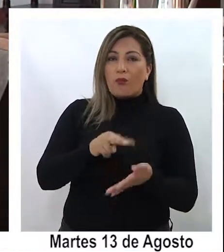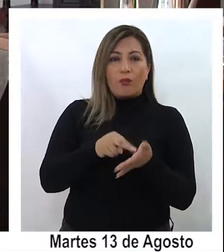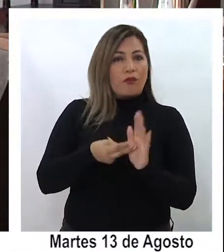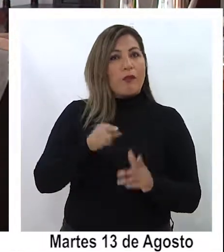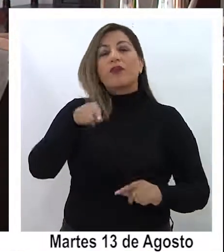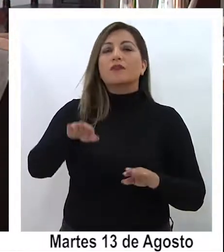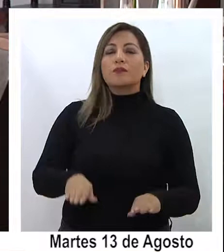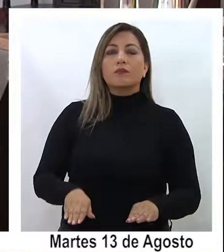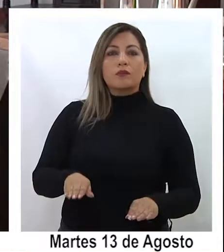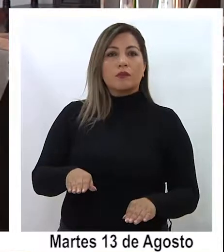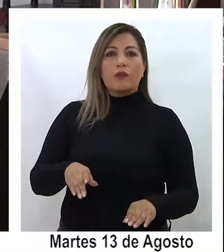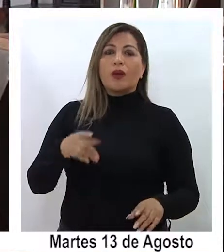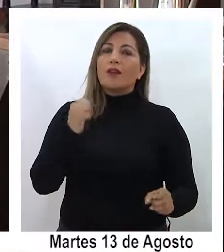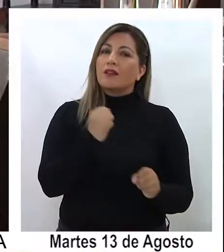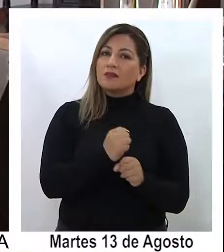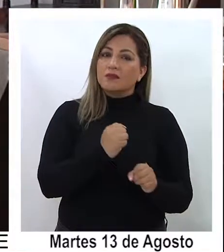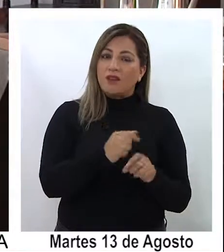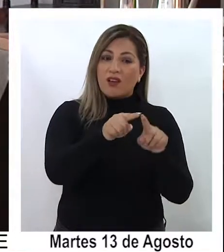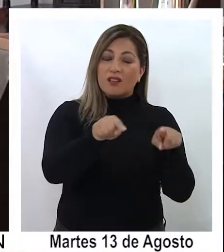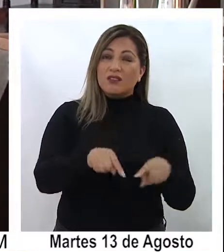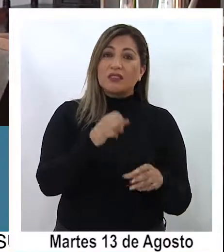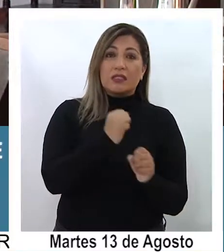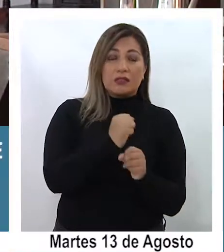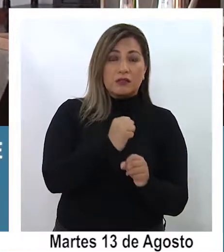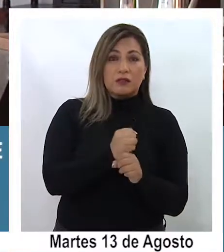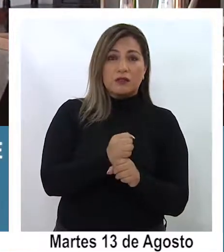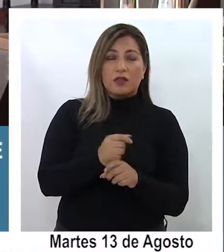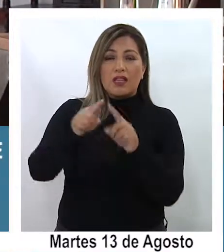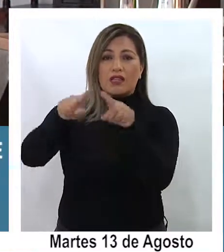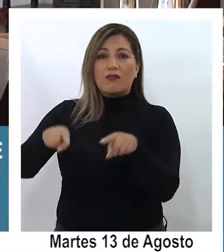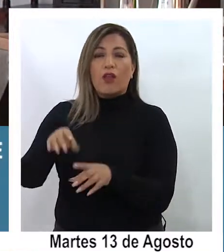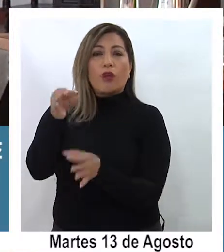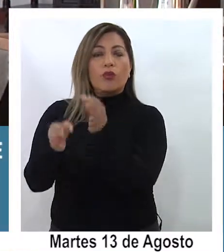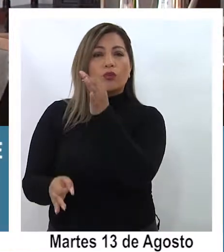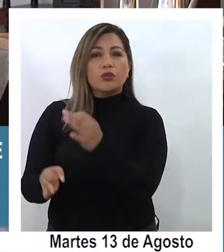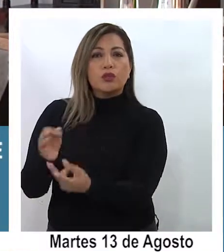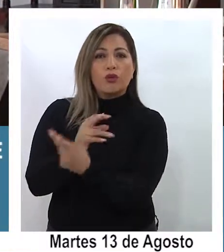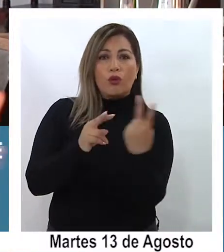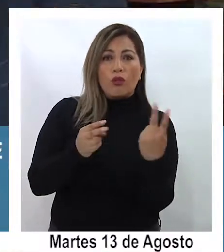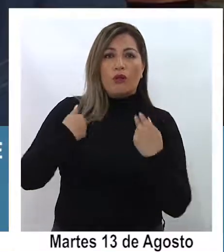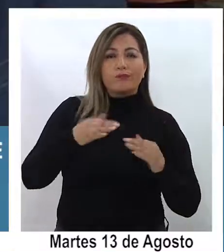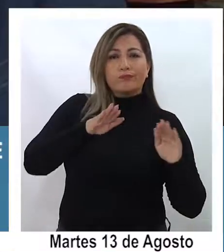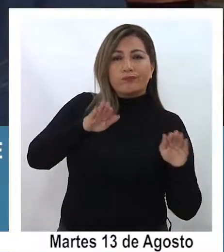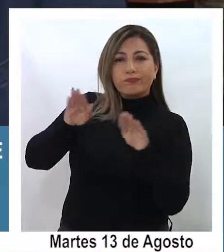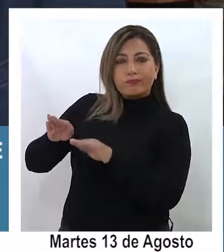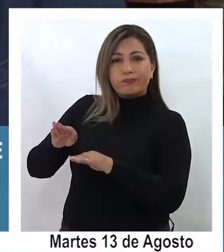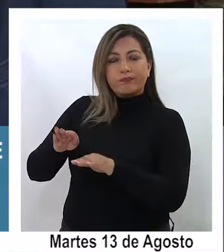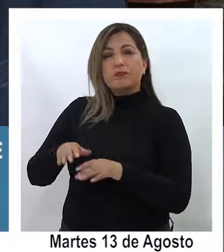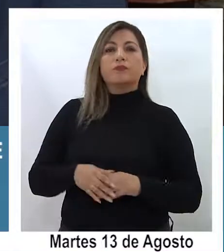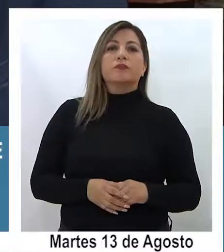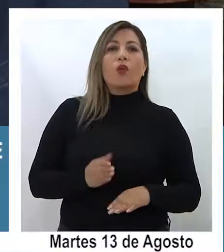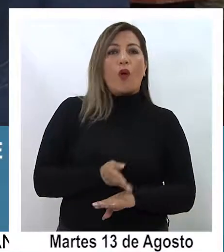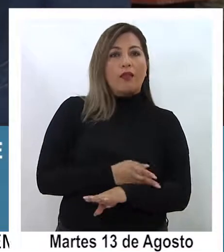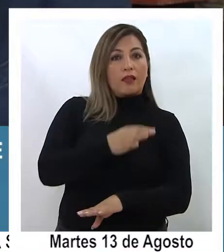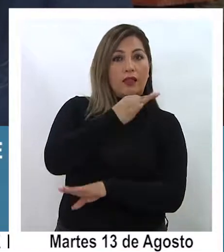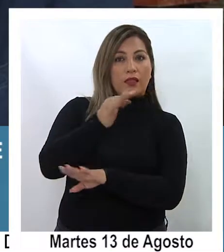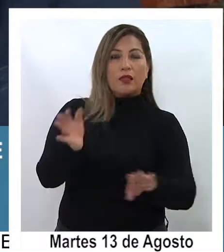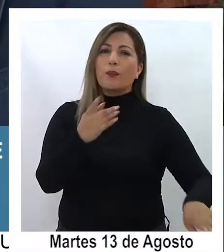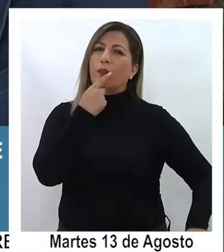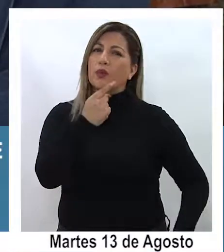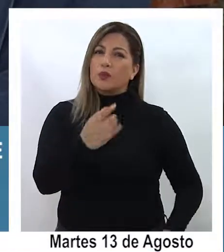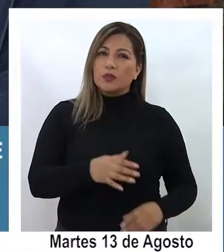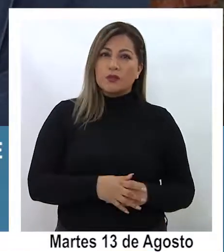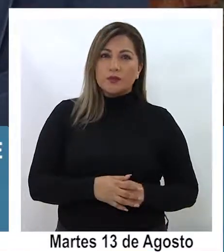en estos casos la dirección del trabajo y los tribunales de justicia se han hecho parte de las causas que señalábamos hay